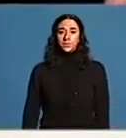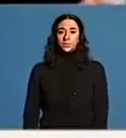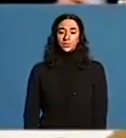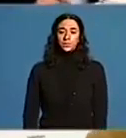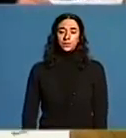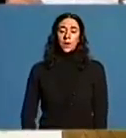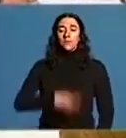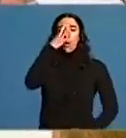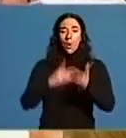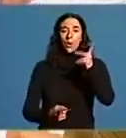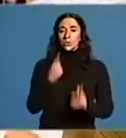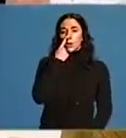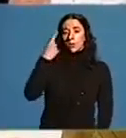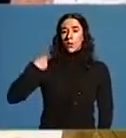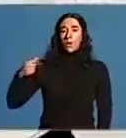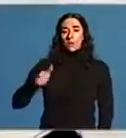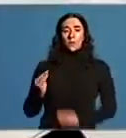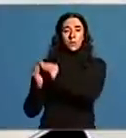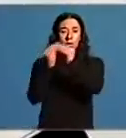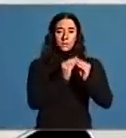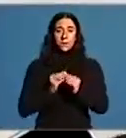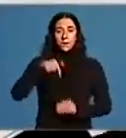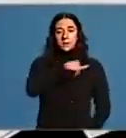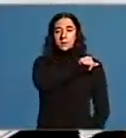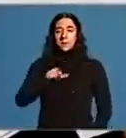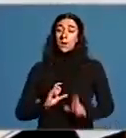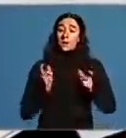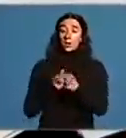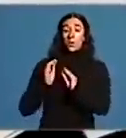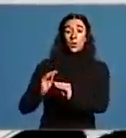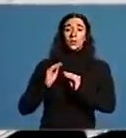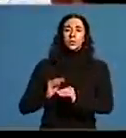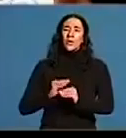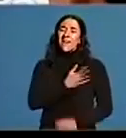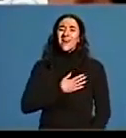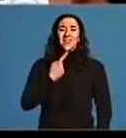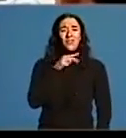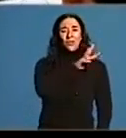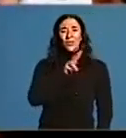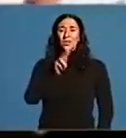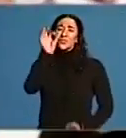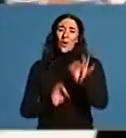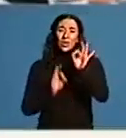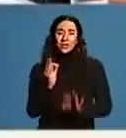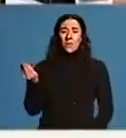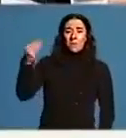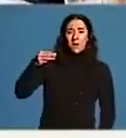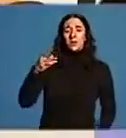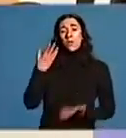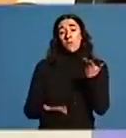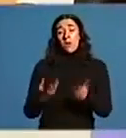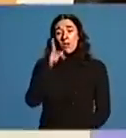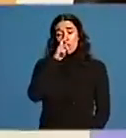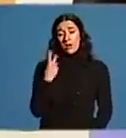As contas do 2009 aprobadas por unanimidade esta semana na reunión do padroado supoñen un aumento dun 42% máis que o ano anterior.